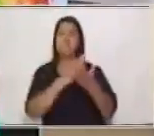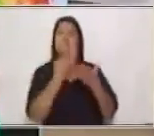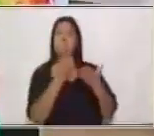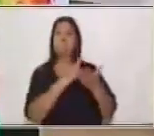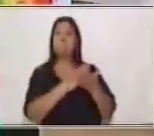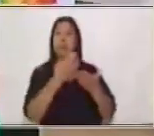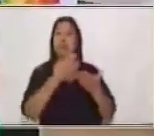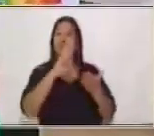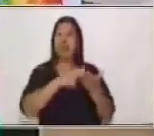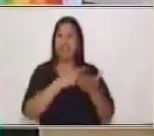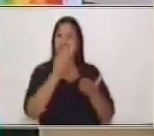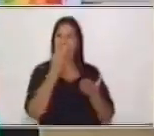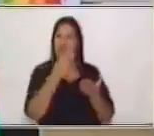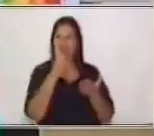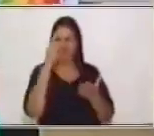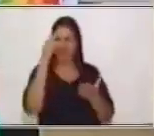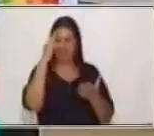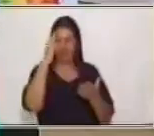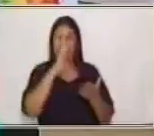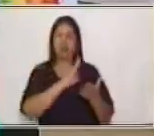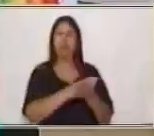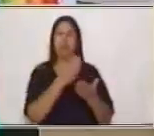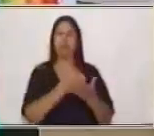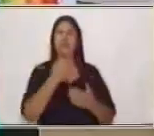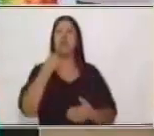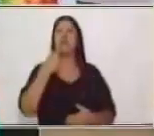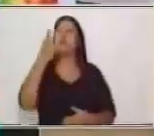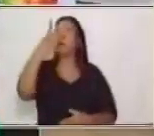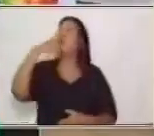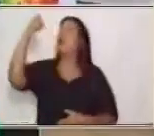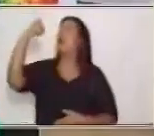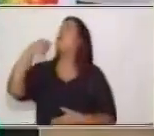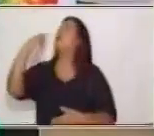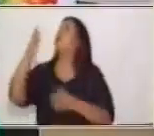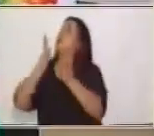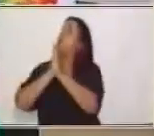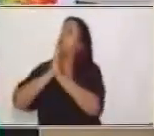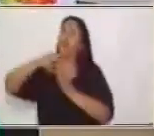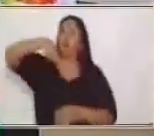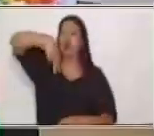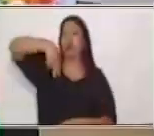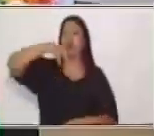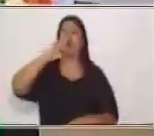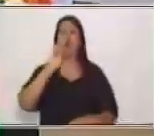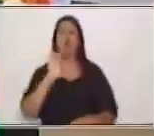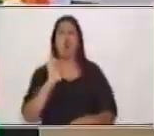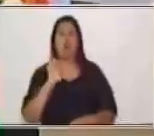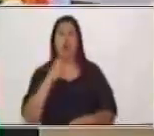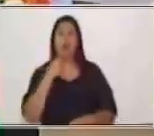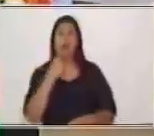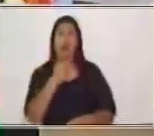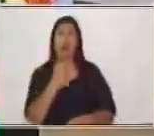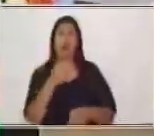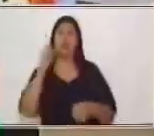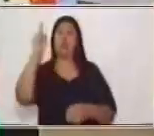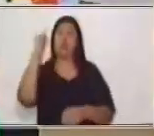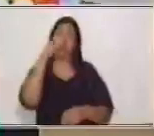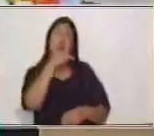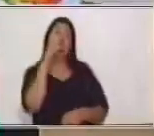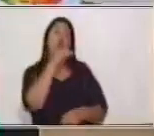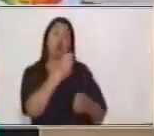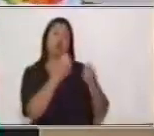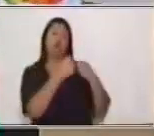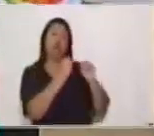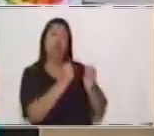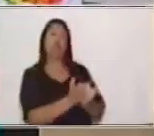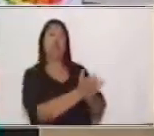Cuando Dios le pide a Noé que fabrique un arca, porque va, el mundo va a destruirlo a través de